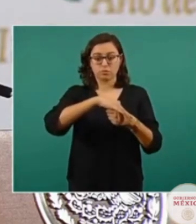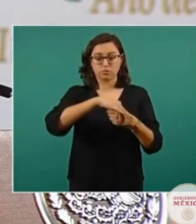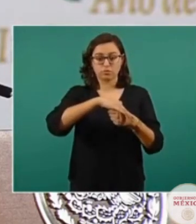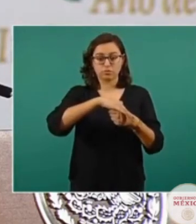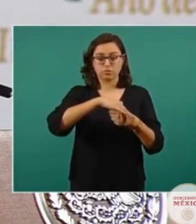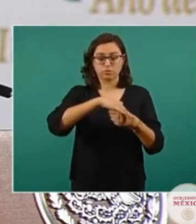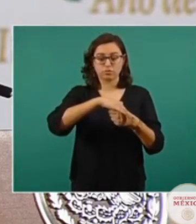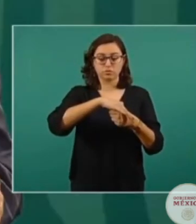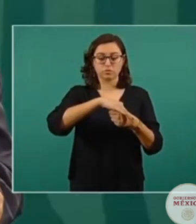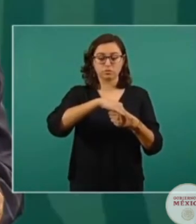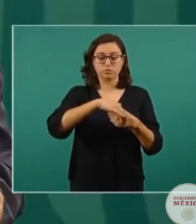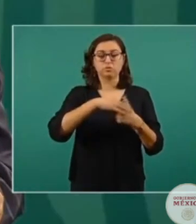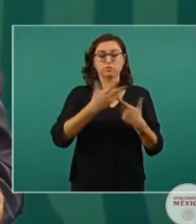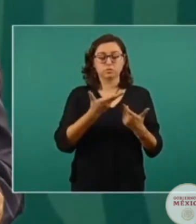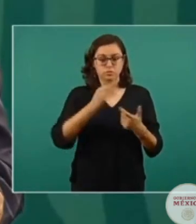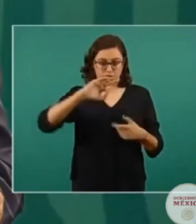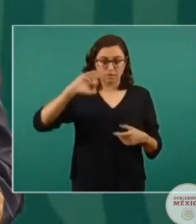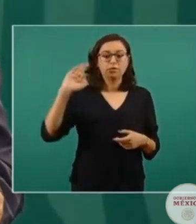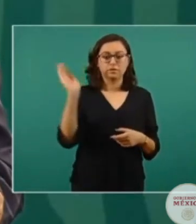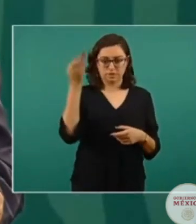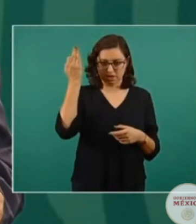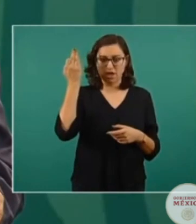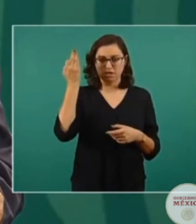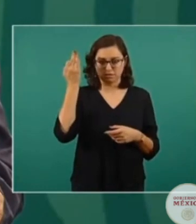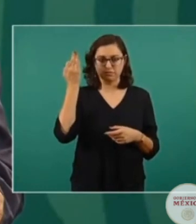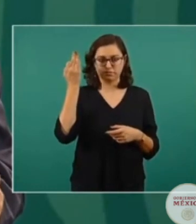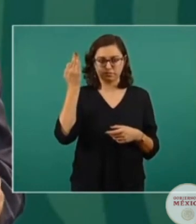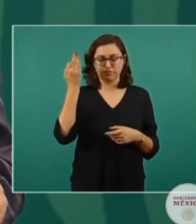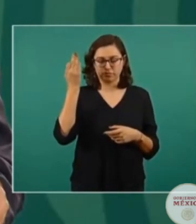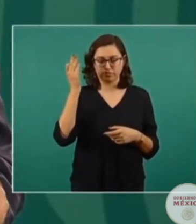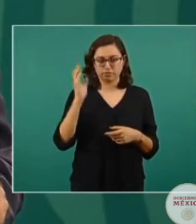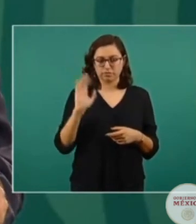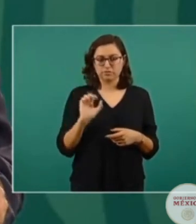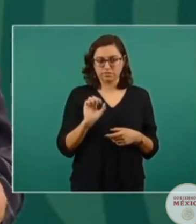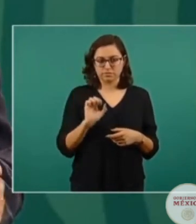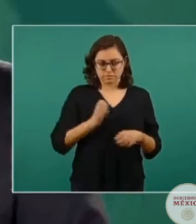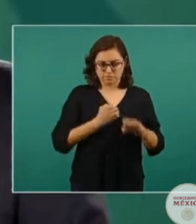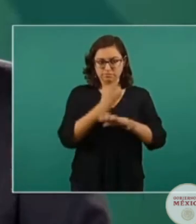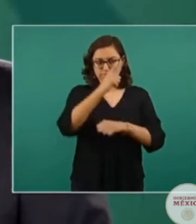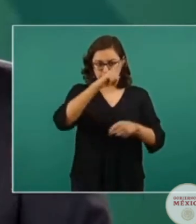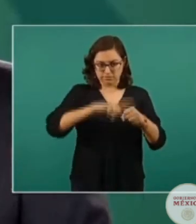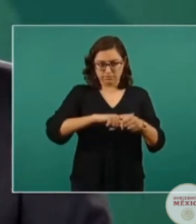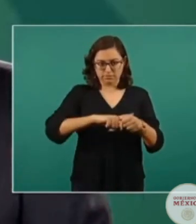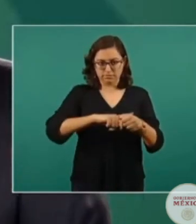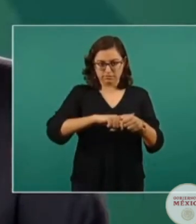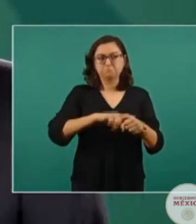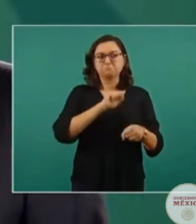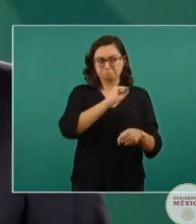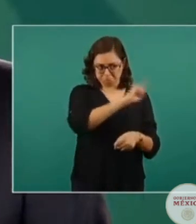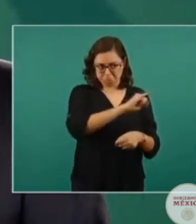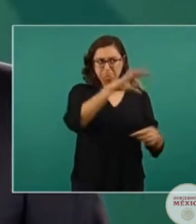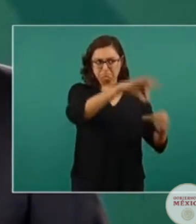en elección federal y estatal, sí,